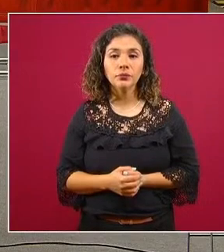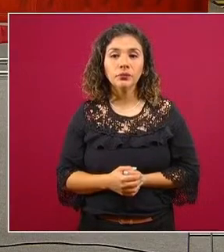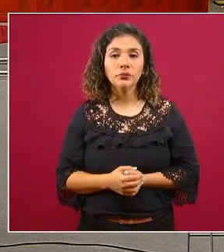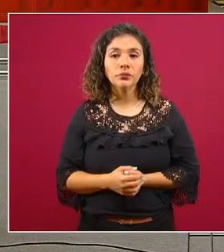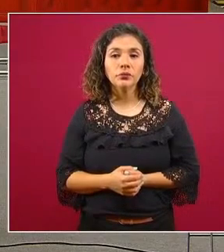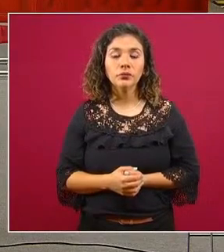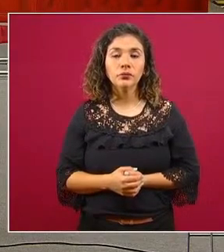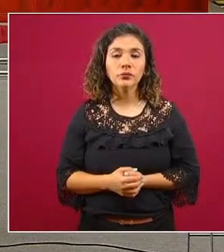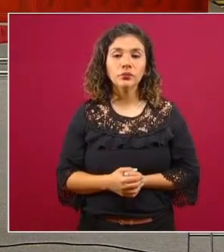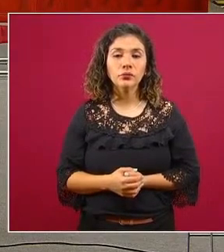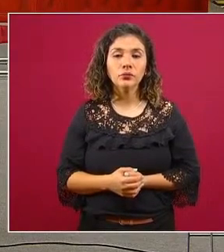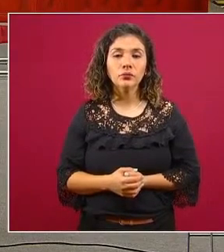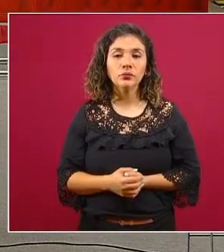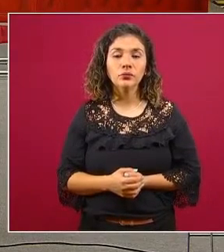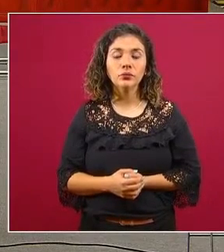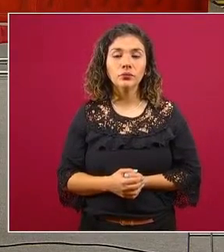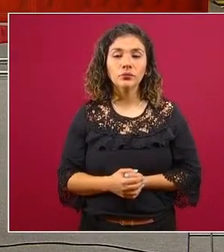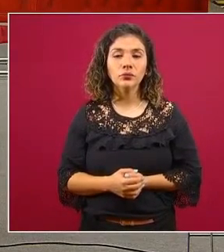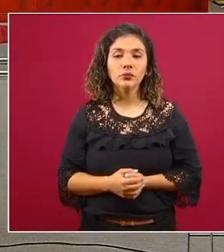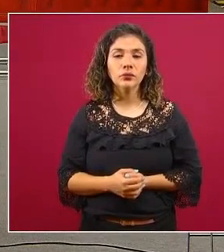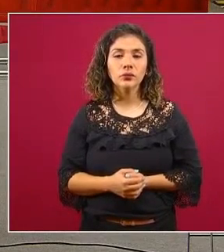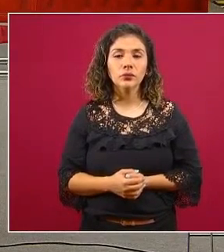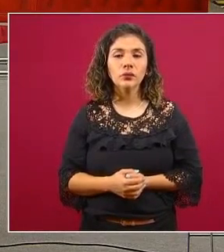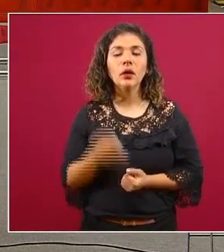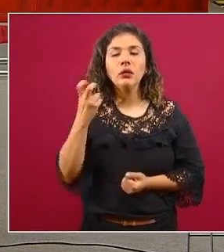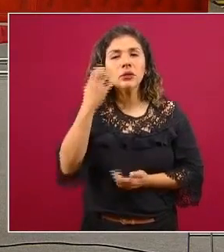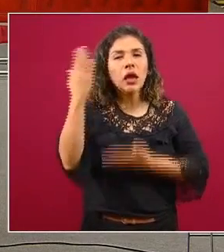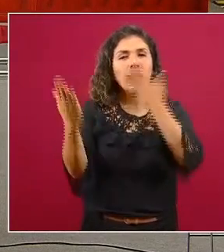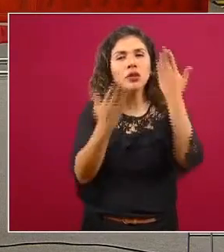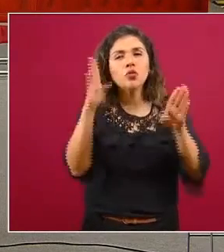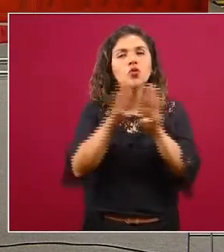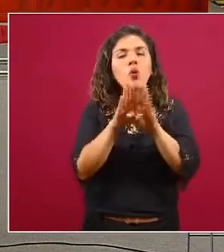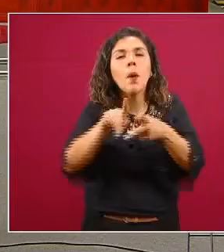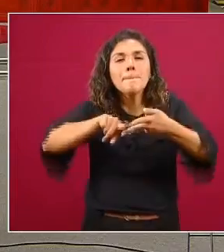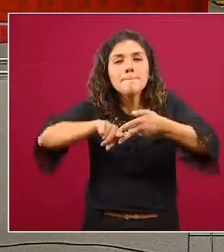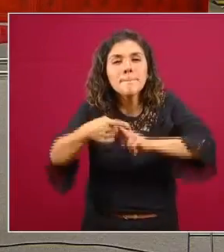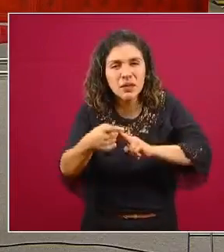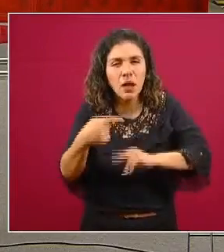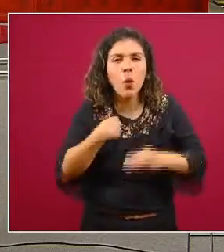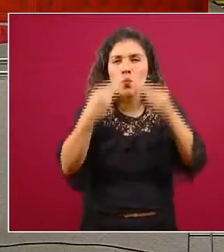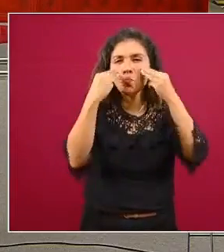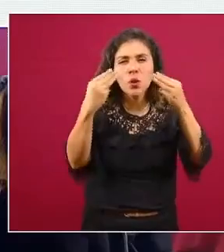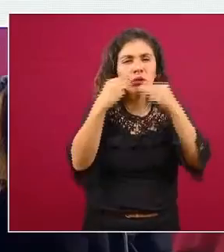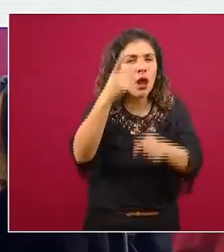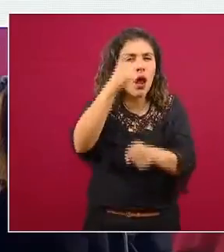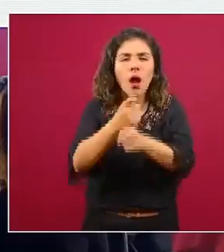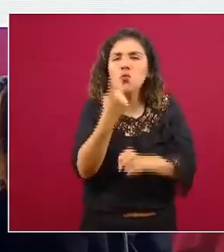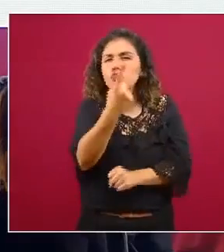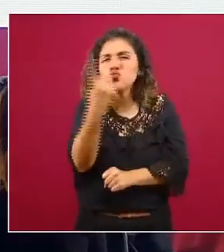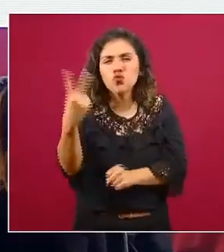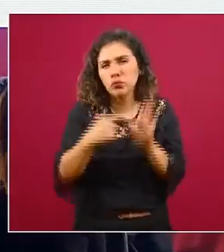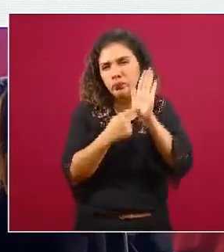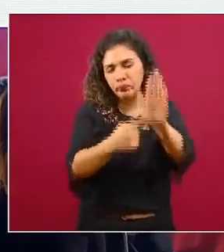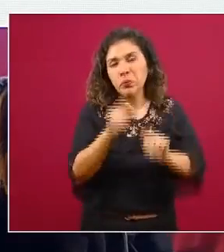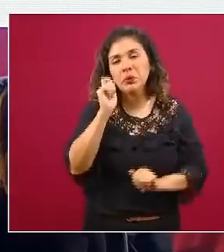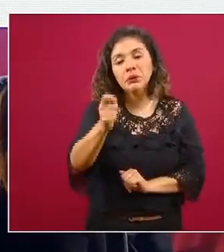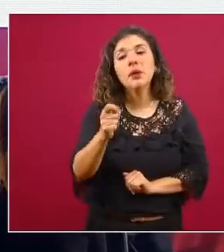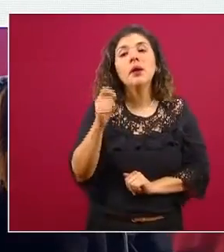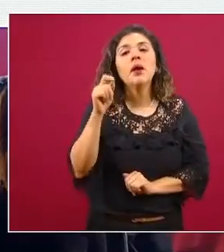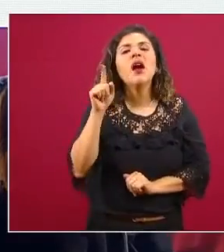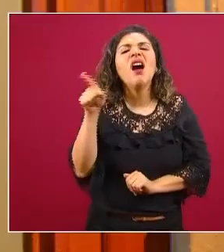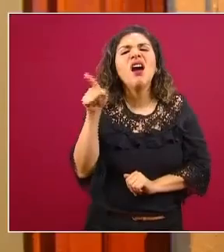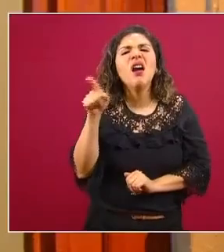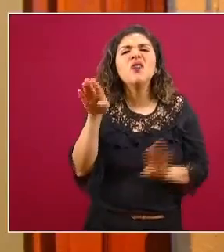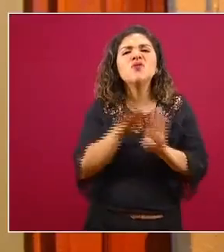y este es un estudio que le puse así inicial porque no les voy a mostrar una o dos láminas que tiene que ver